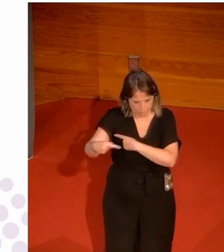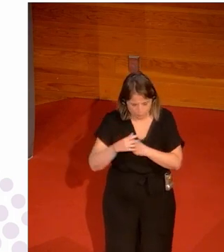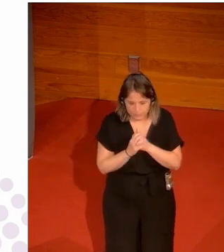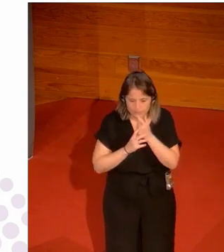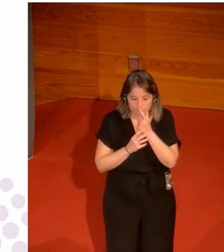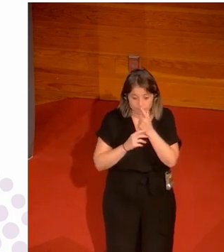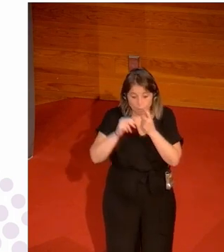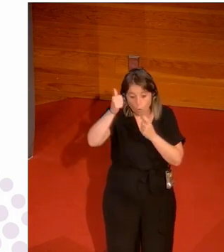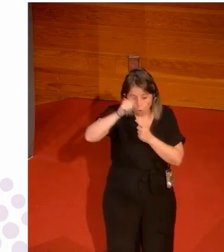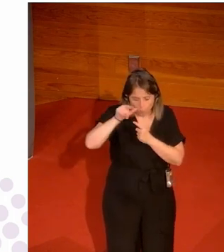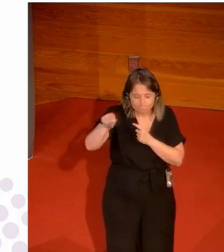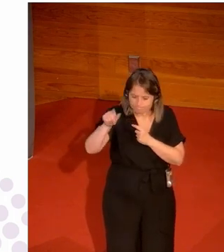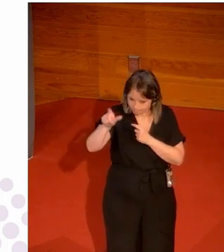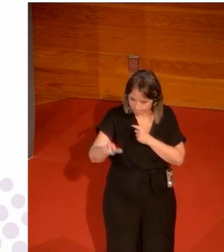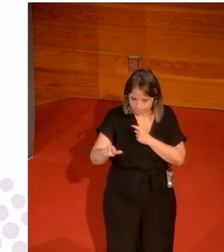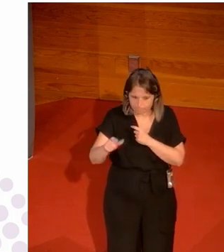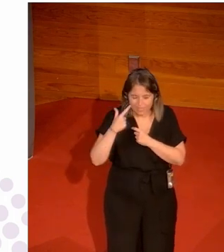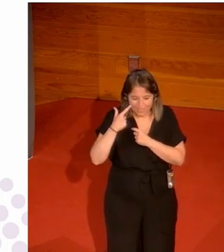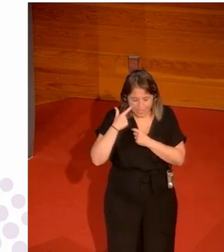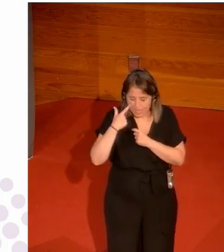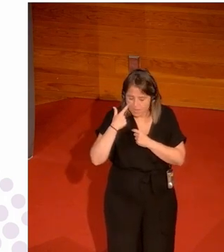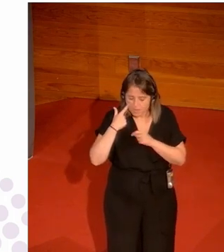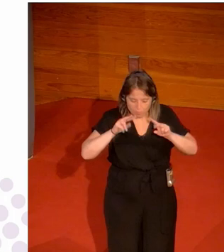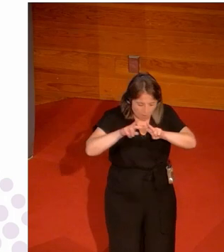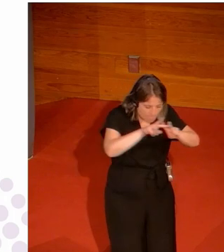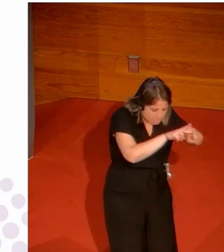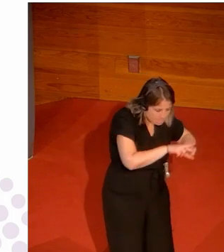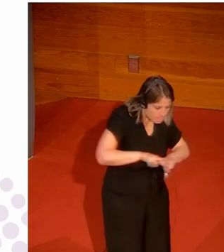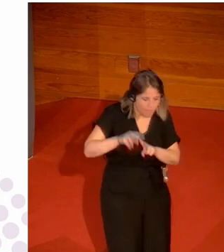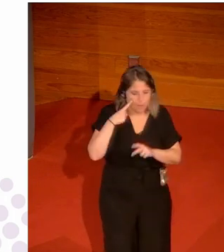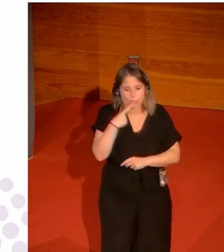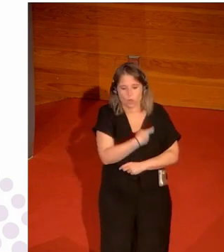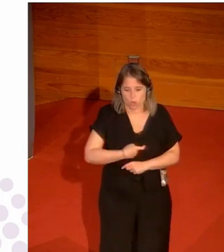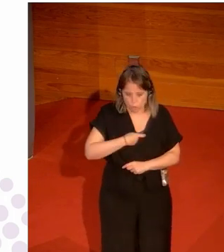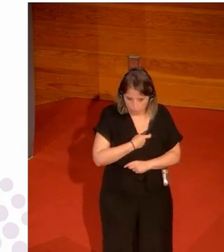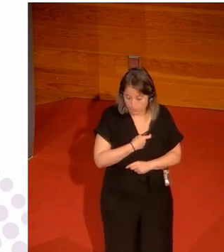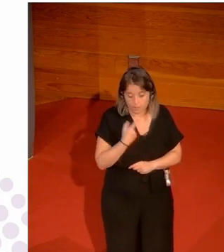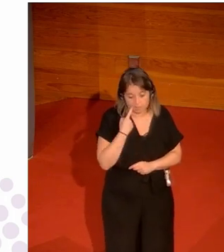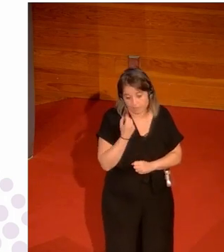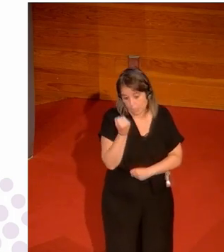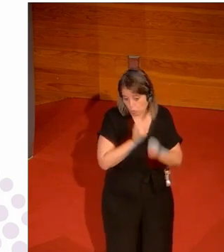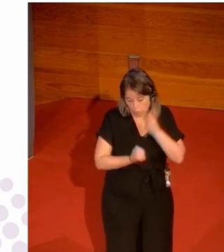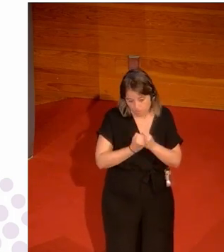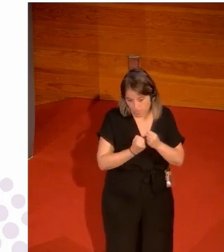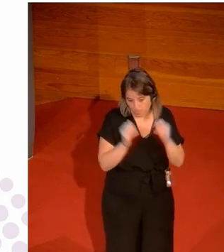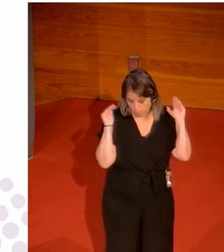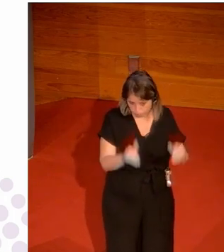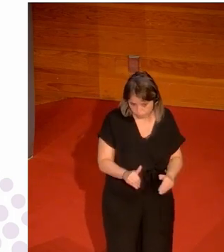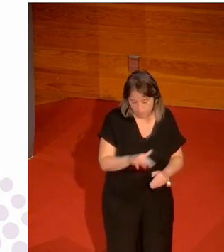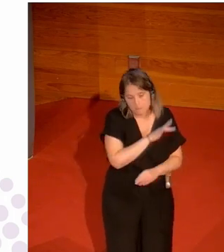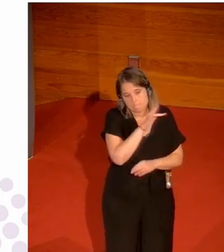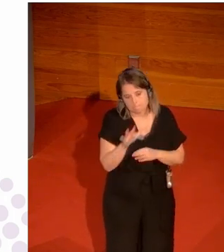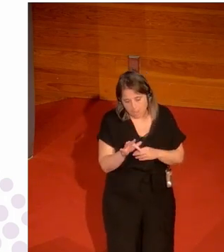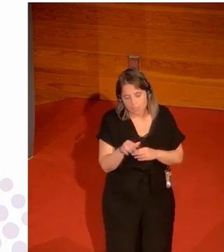y estaba desde dentro él hizo una especie de radiografía de cómo estaba el Comité Olímpico aparte en quiebra económica se